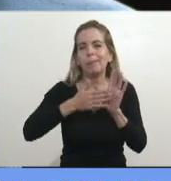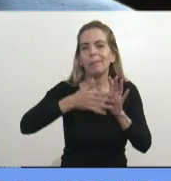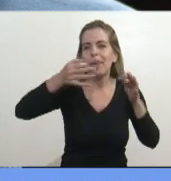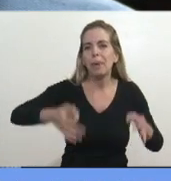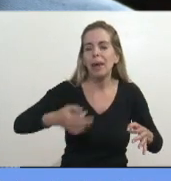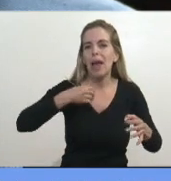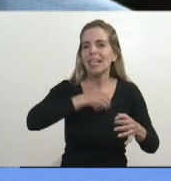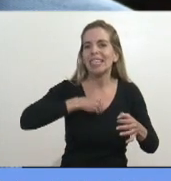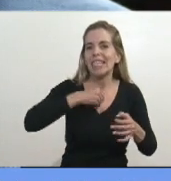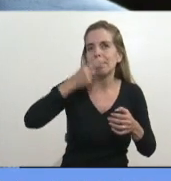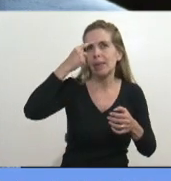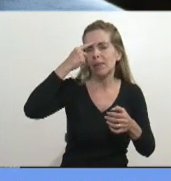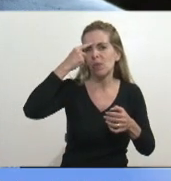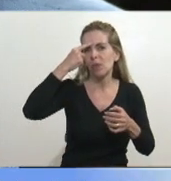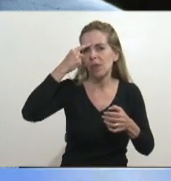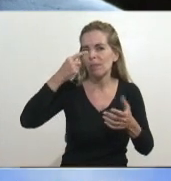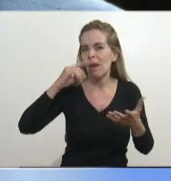inteligencia de la persona.